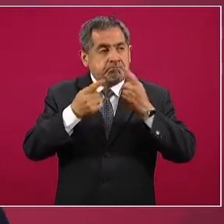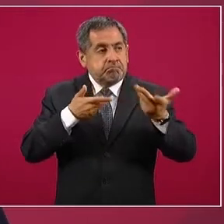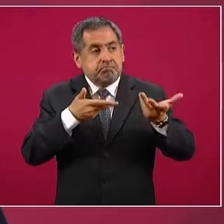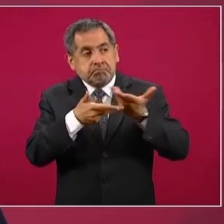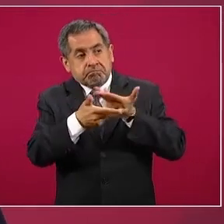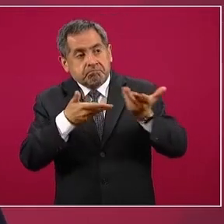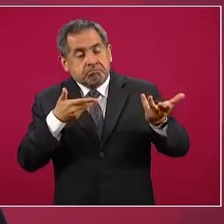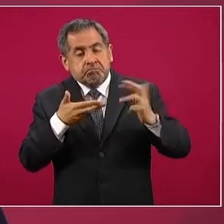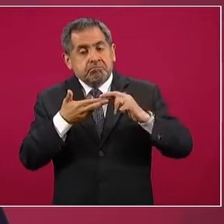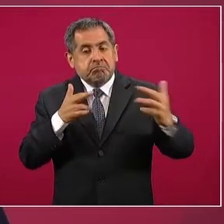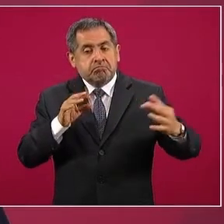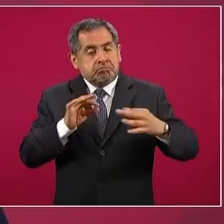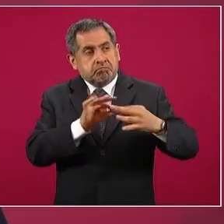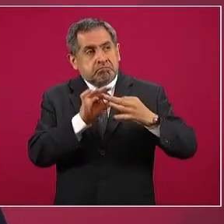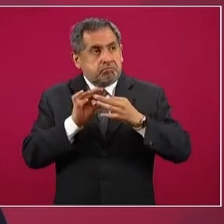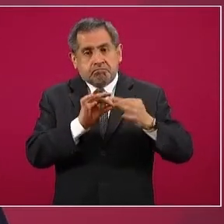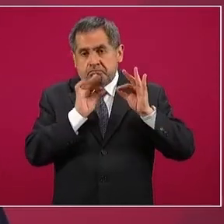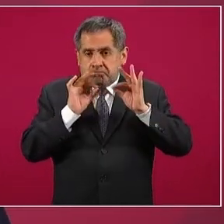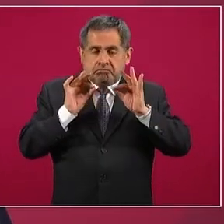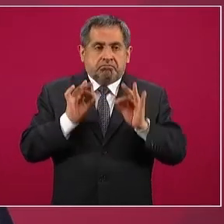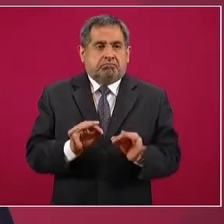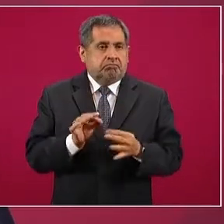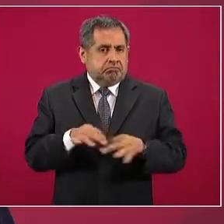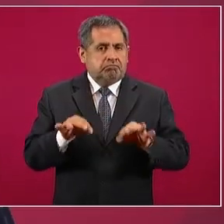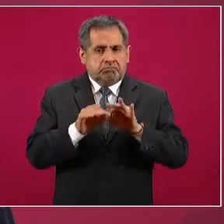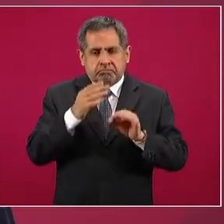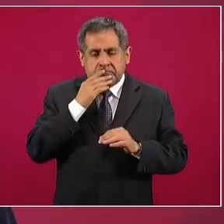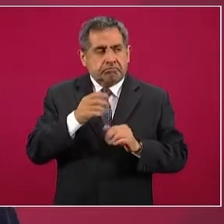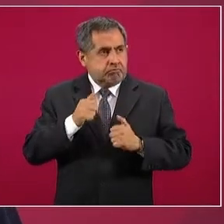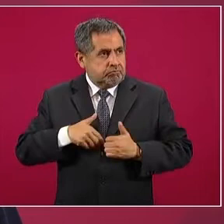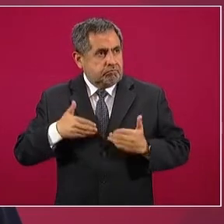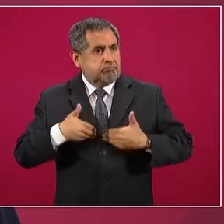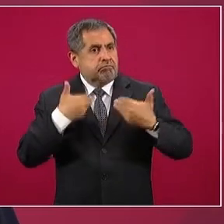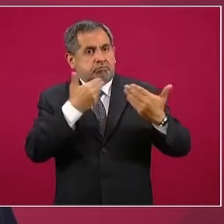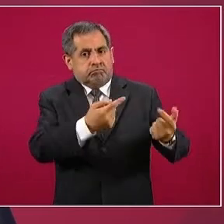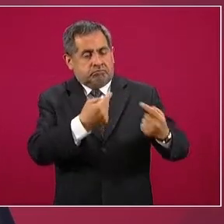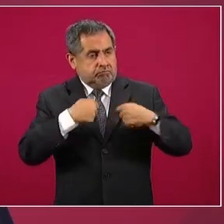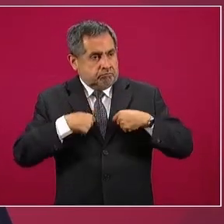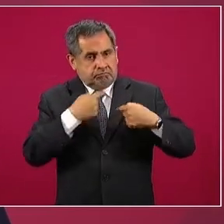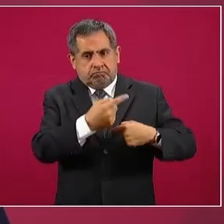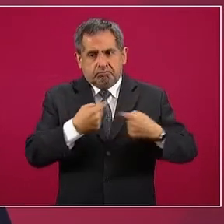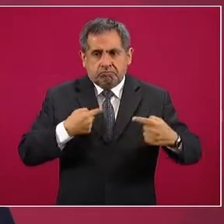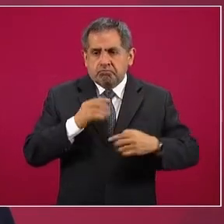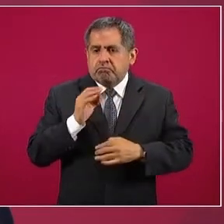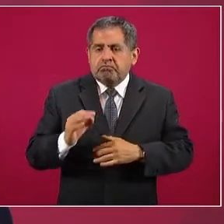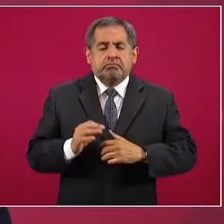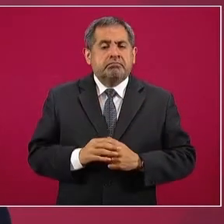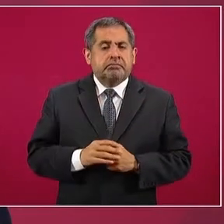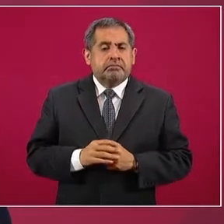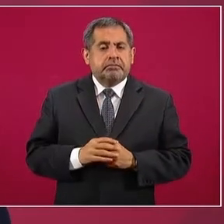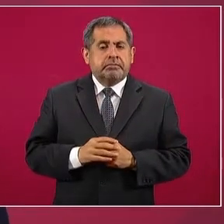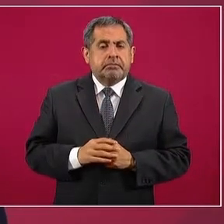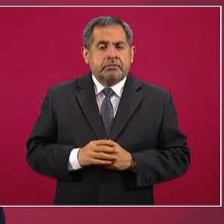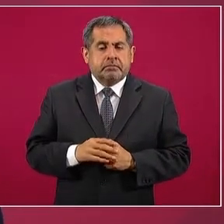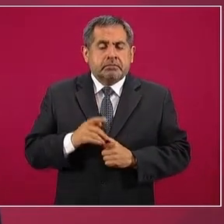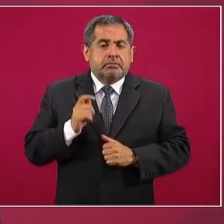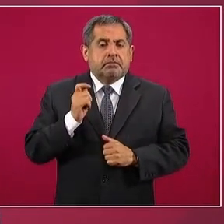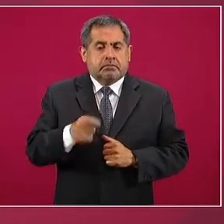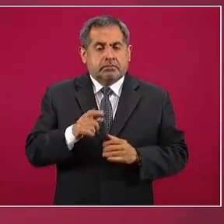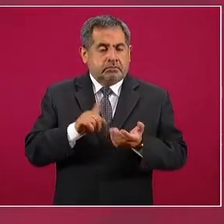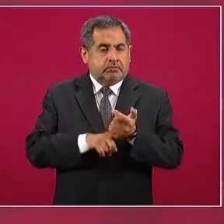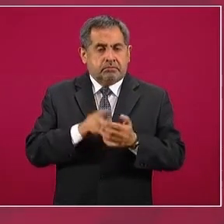relación de cooperación, de confianza. Entonces, esto